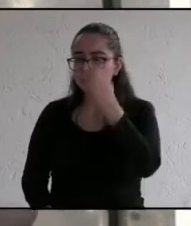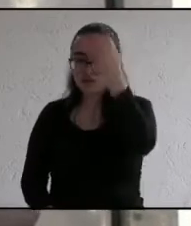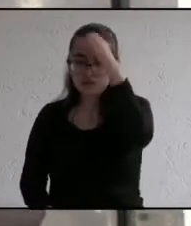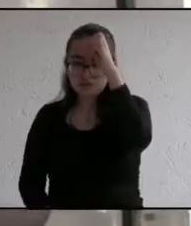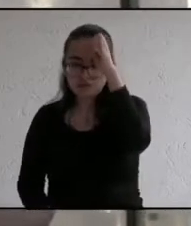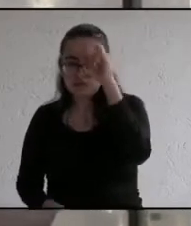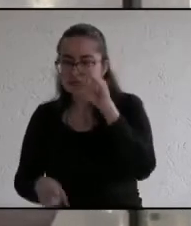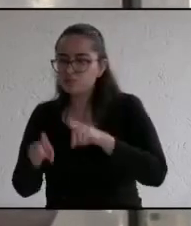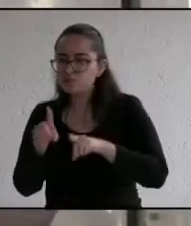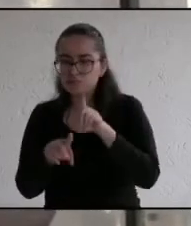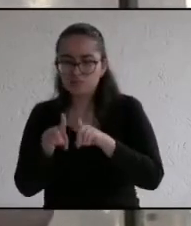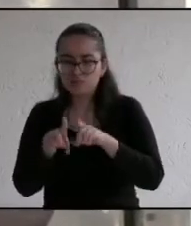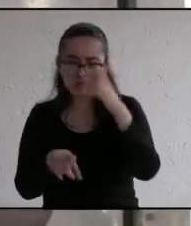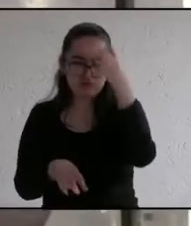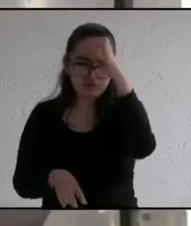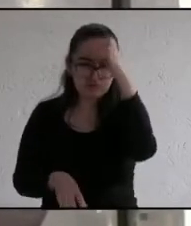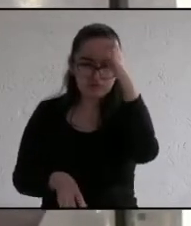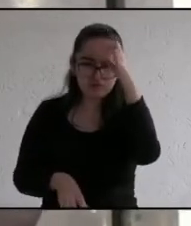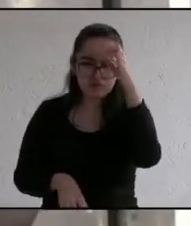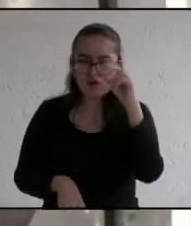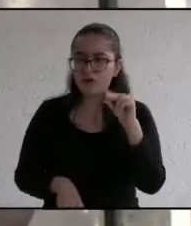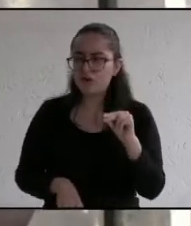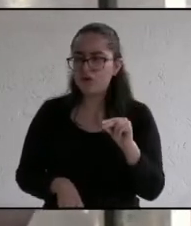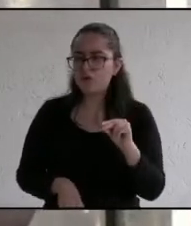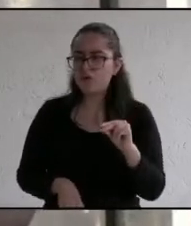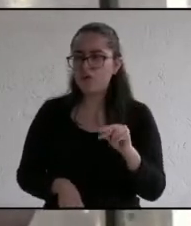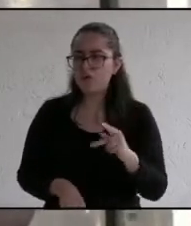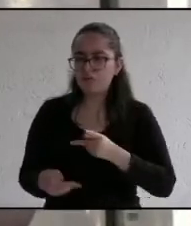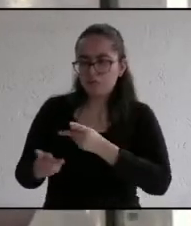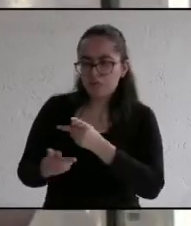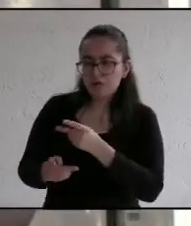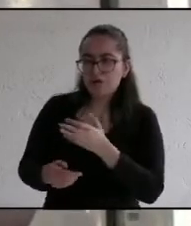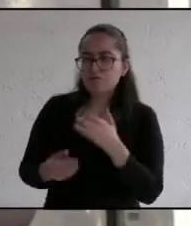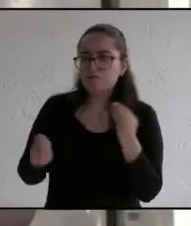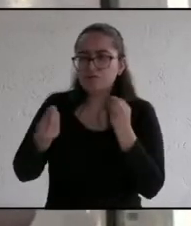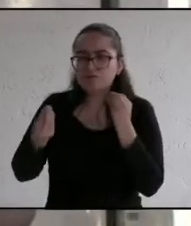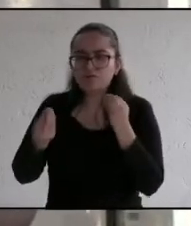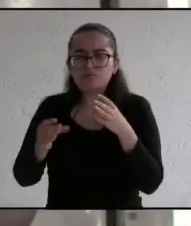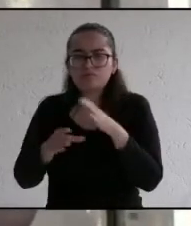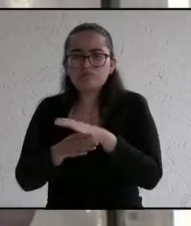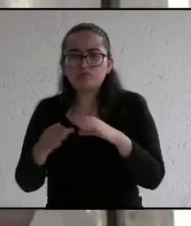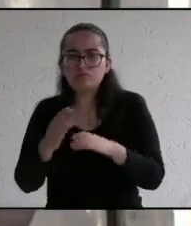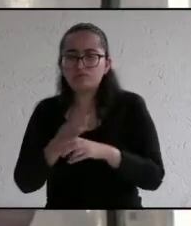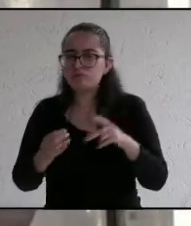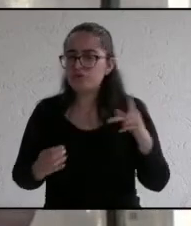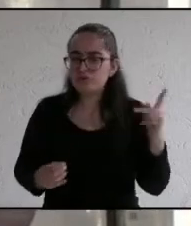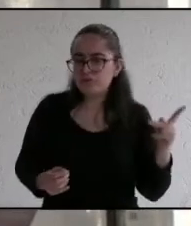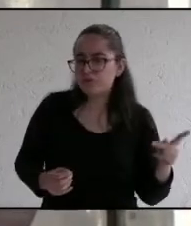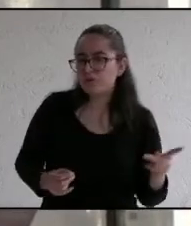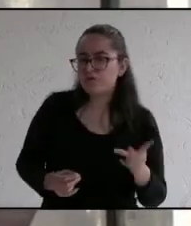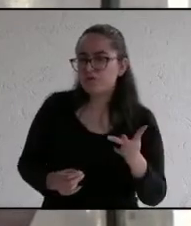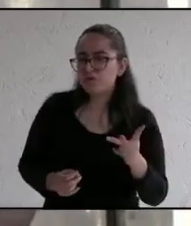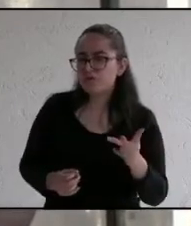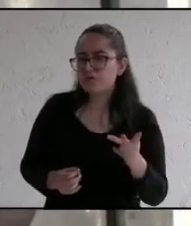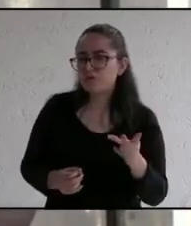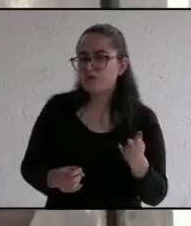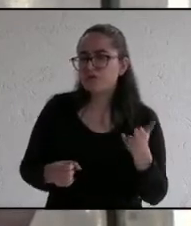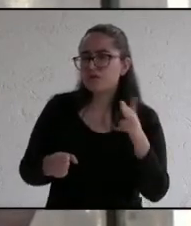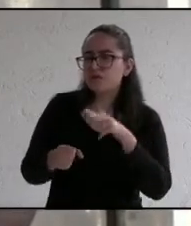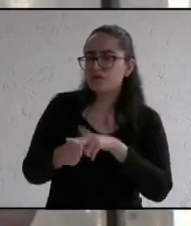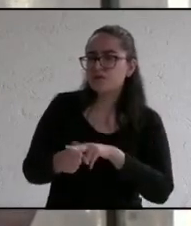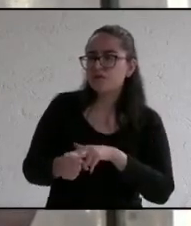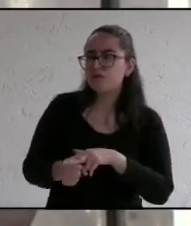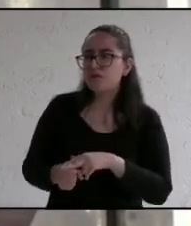necesariamente de la experiencia y con la preparación también se puede hacer mucho y no cuestioné el seguimiento para hacer una gestión